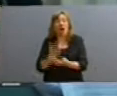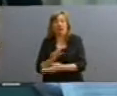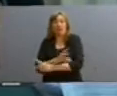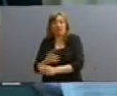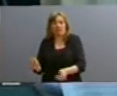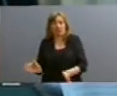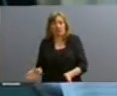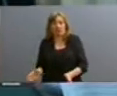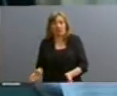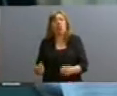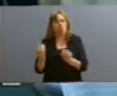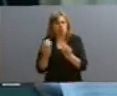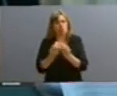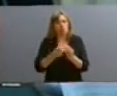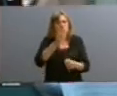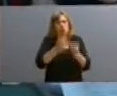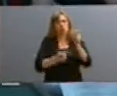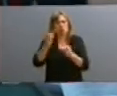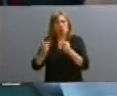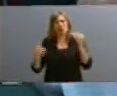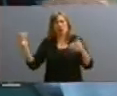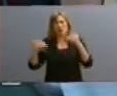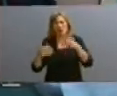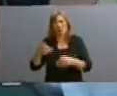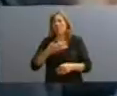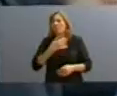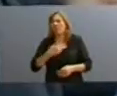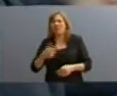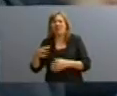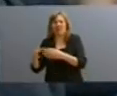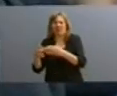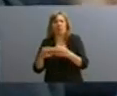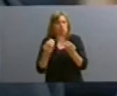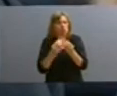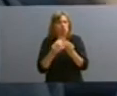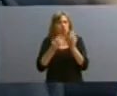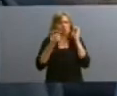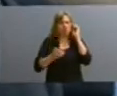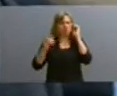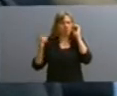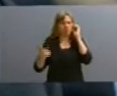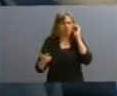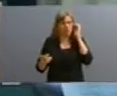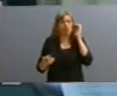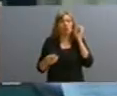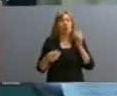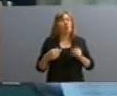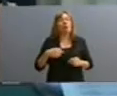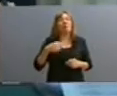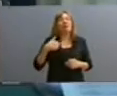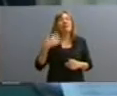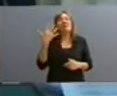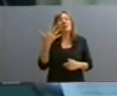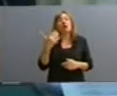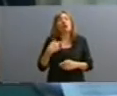Estaba integrada por muchos miembros, todos los presidentes de bloques, mucha gente. Pero en realidad, los cinco que